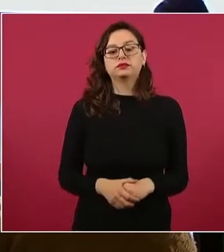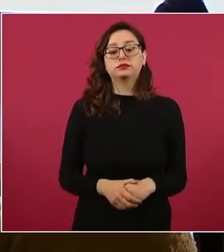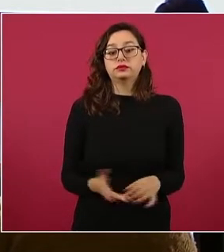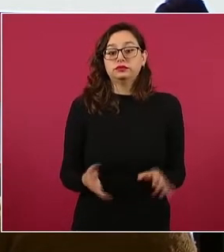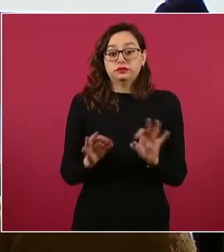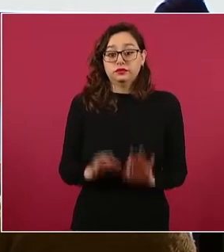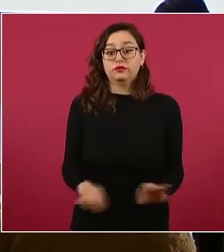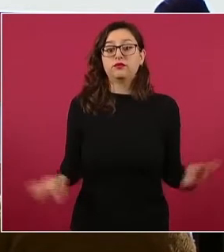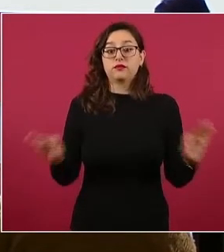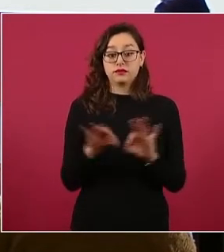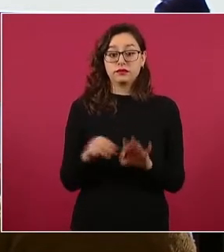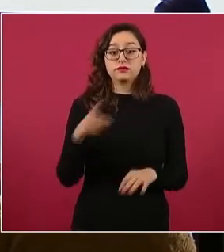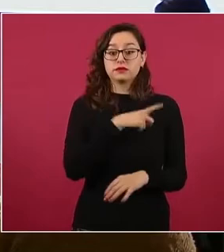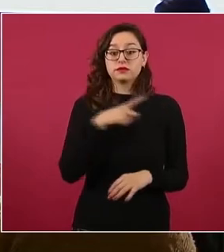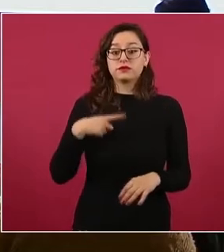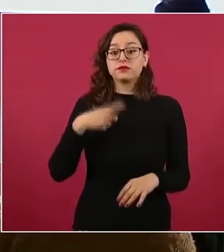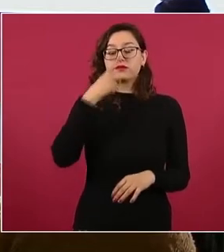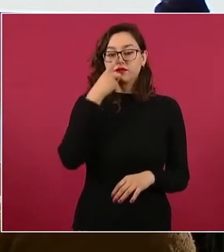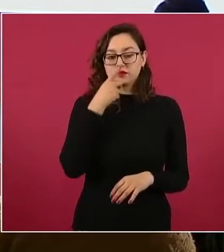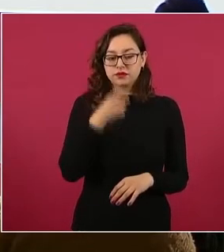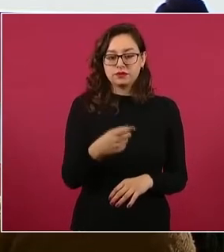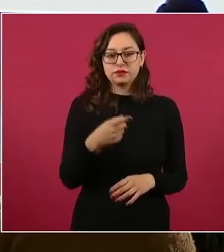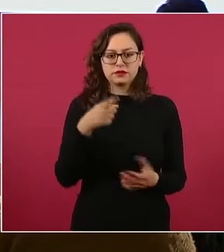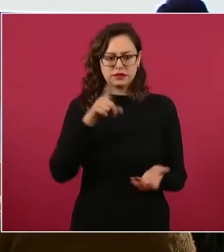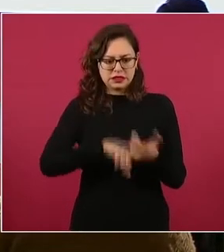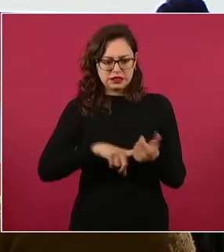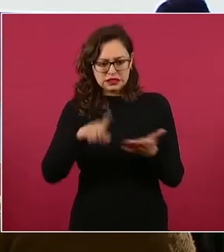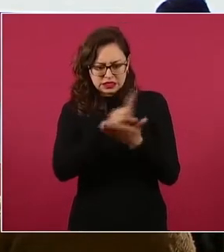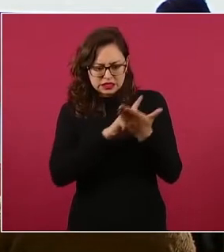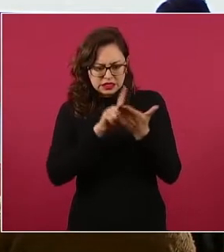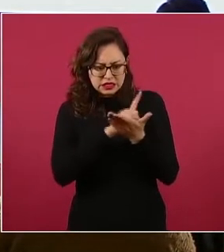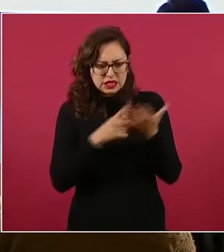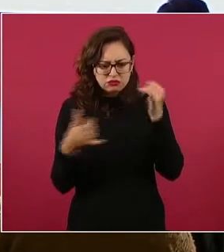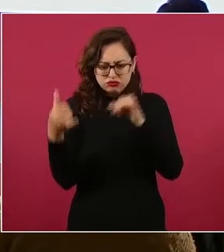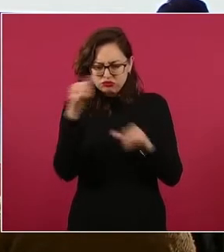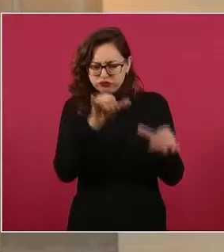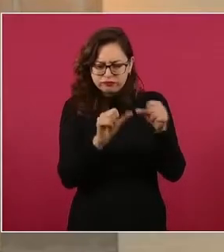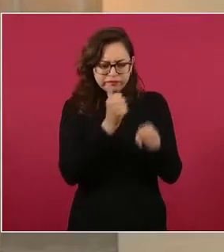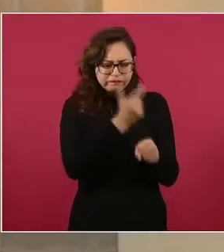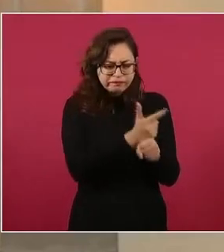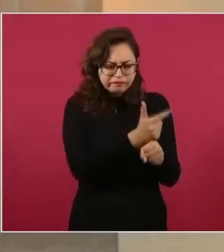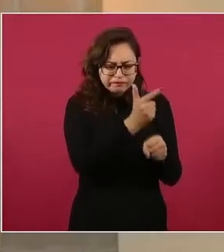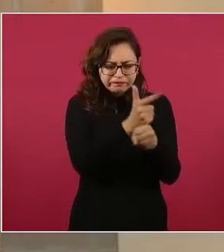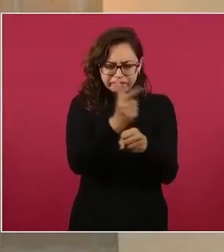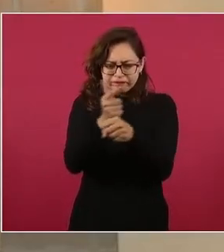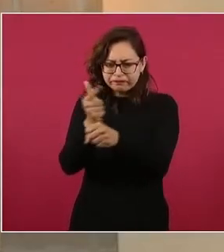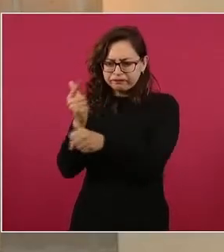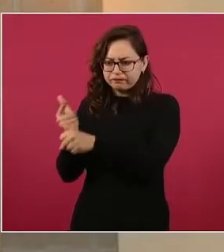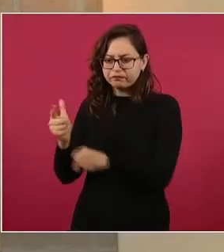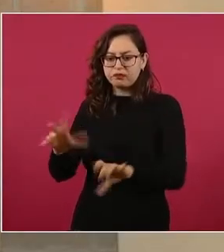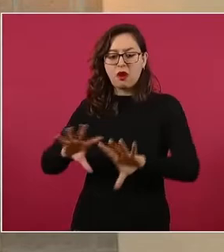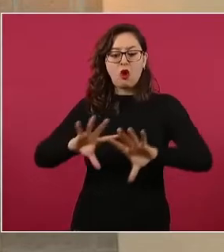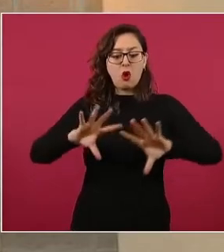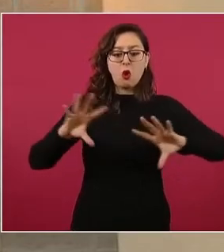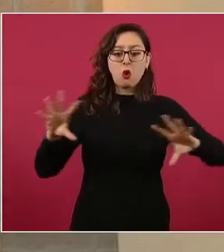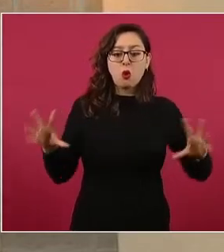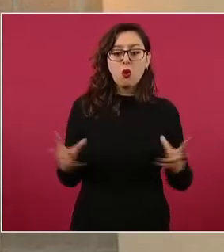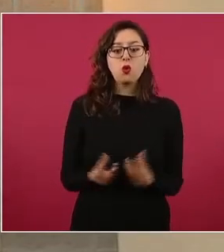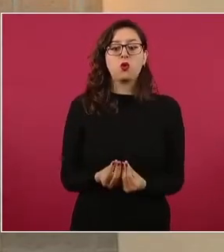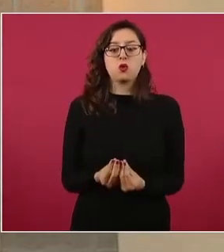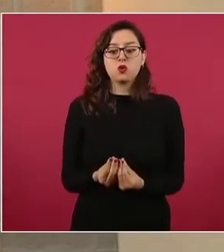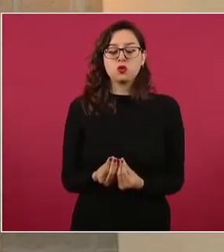aseguramientos de estos reactivos que dan como consecuencia drogas sintéticas